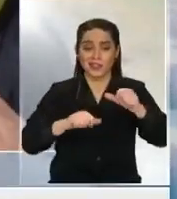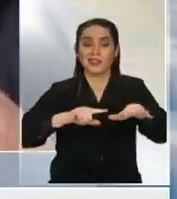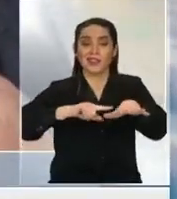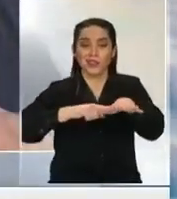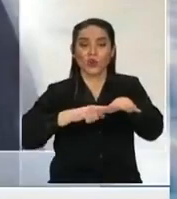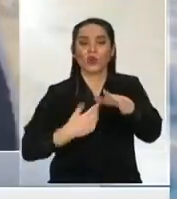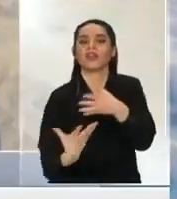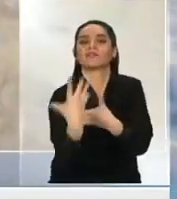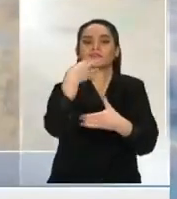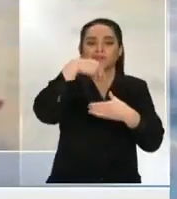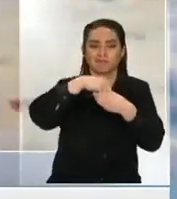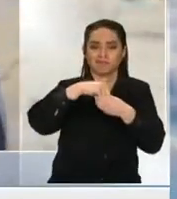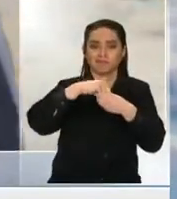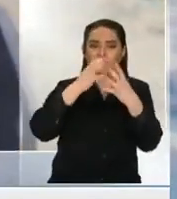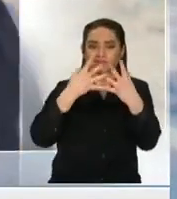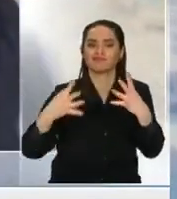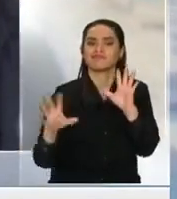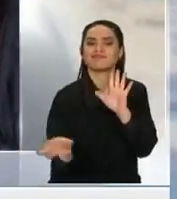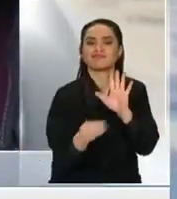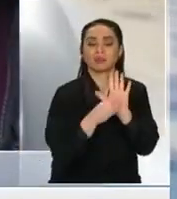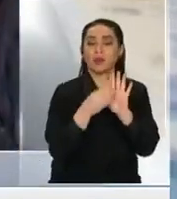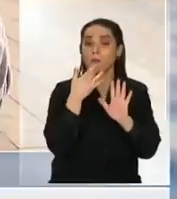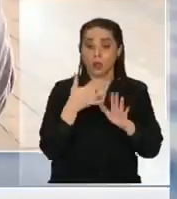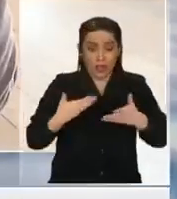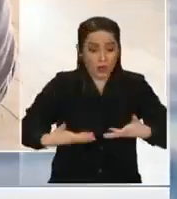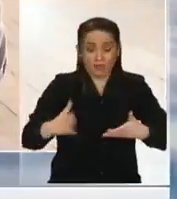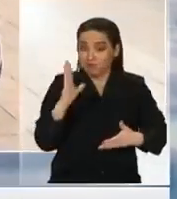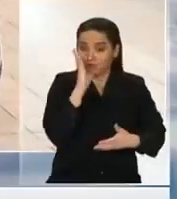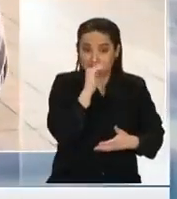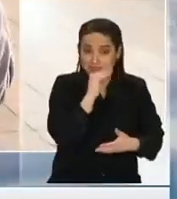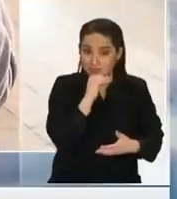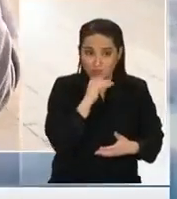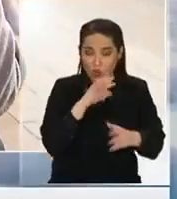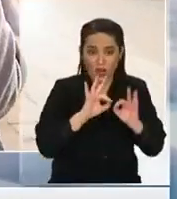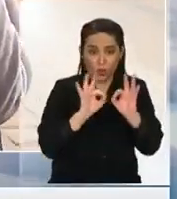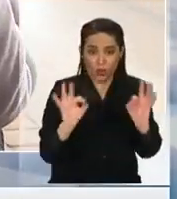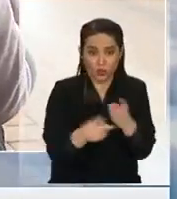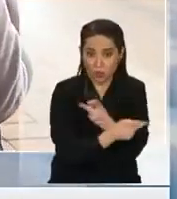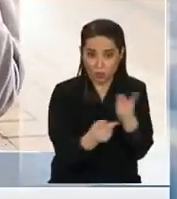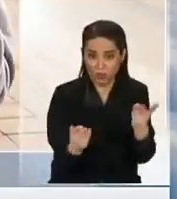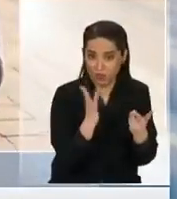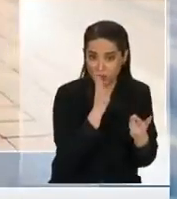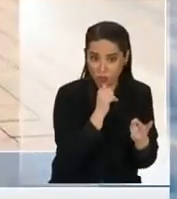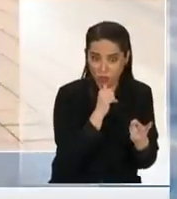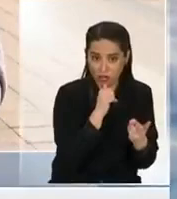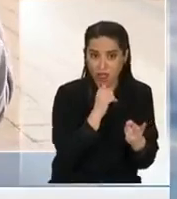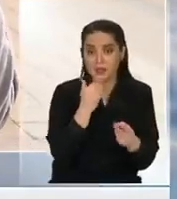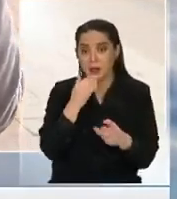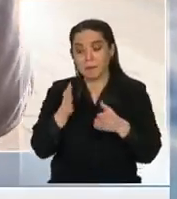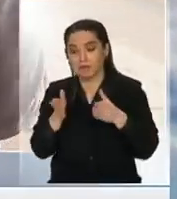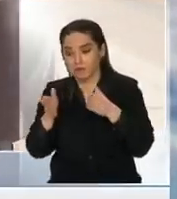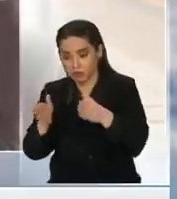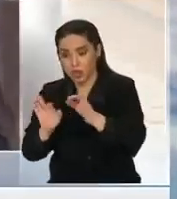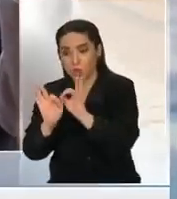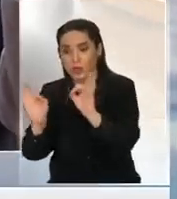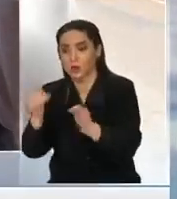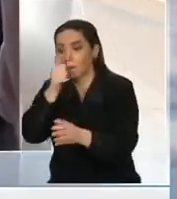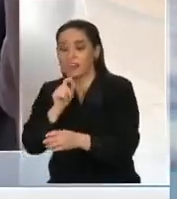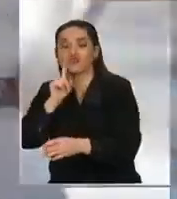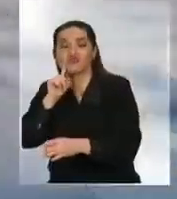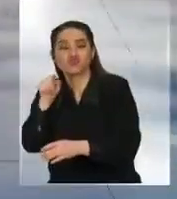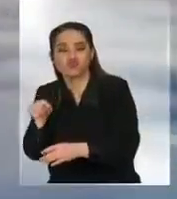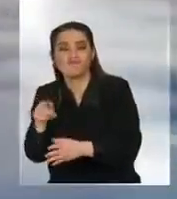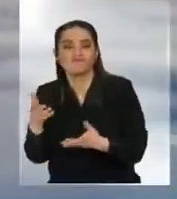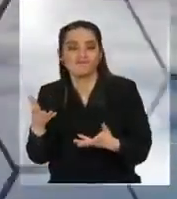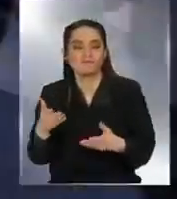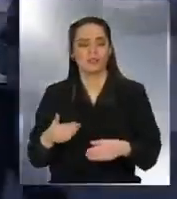fundamental, porque hoy día todos estos elementos no están en la educación pública y en una parte de la educación privada sí. Yo he peleado mucho,